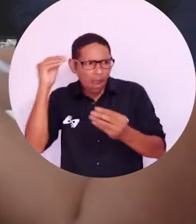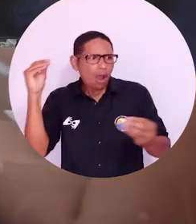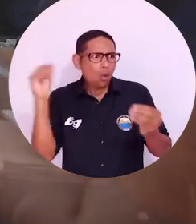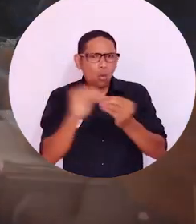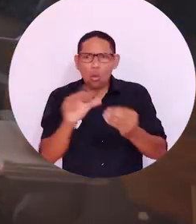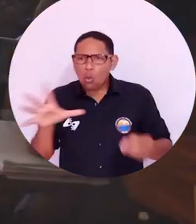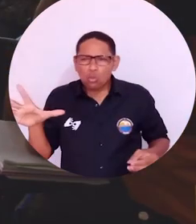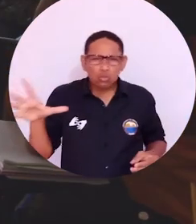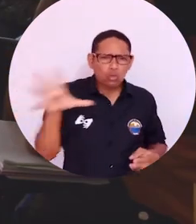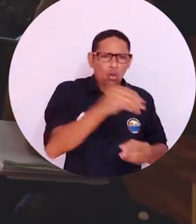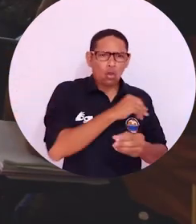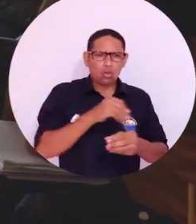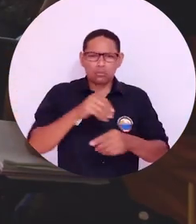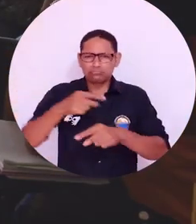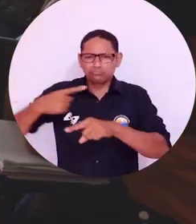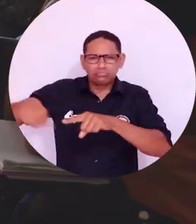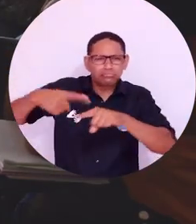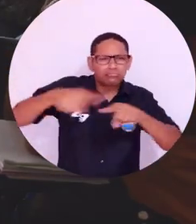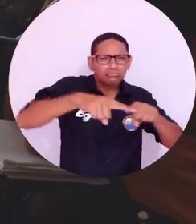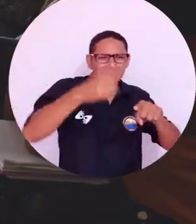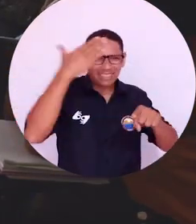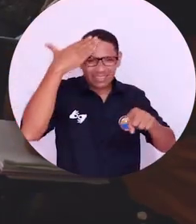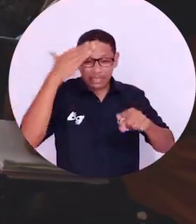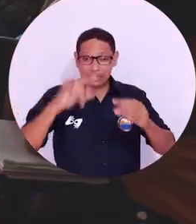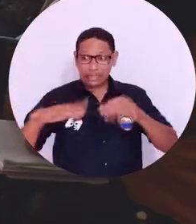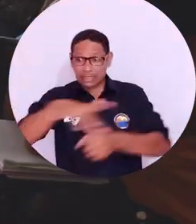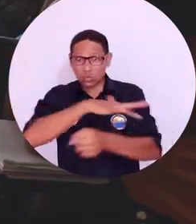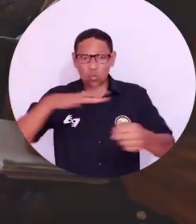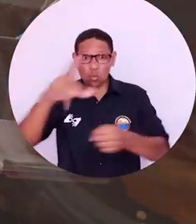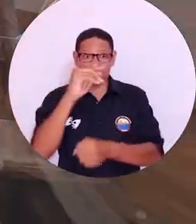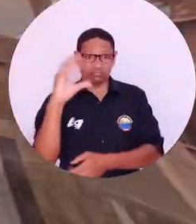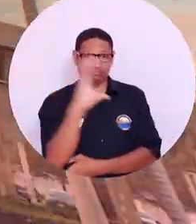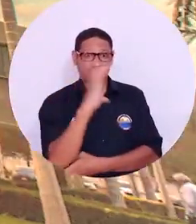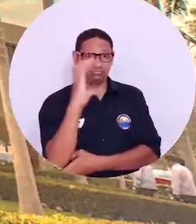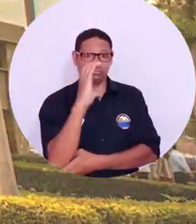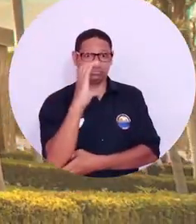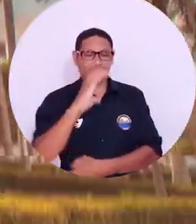y lograr un acuerdo colectivo de todos los estamentos sobre la situación del país.